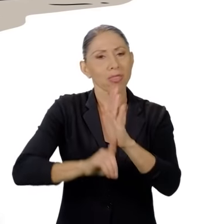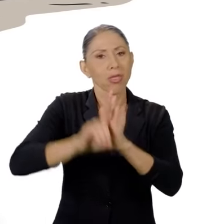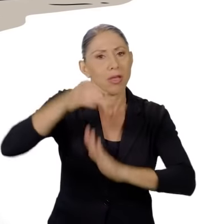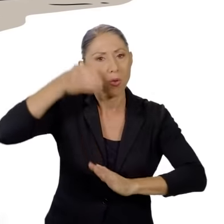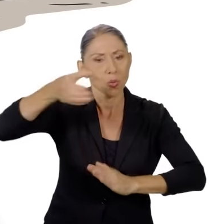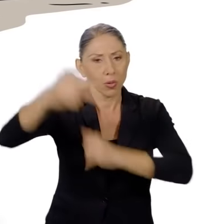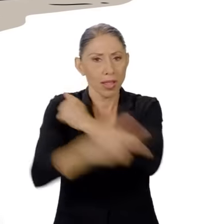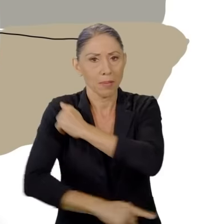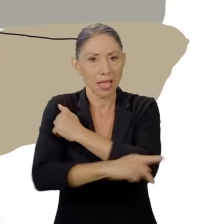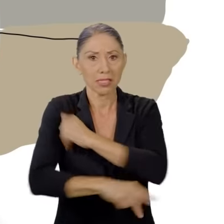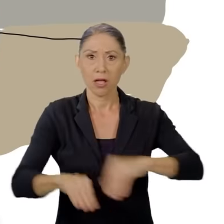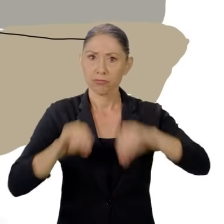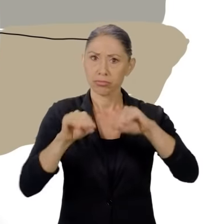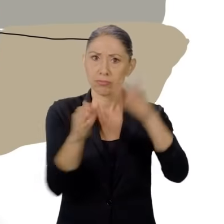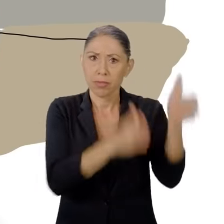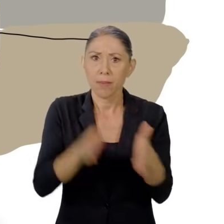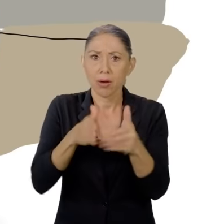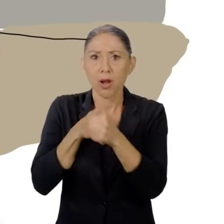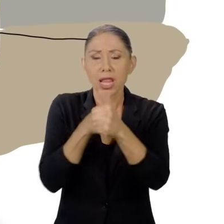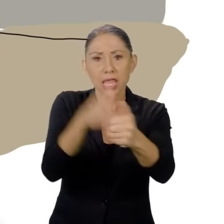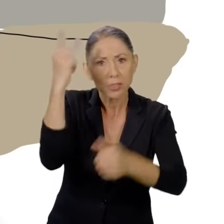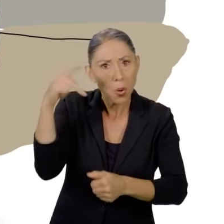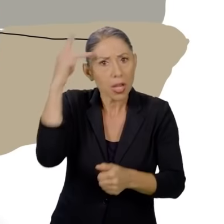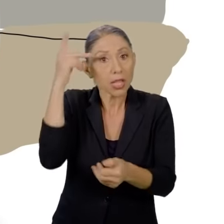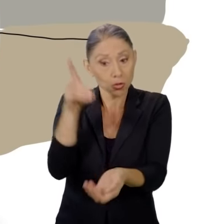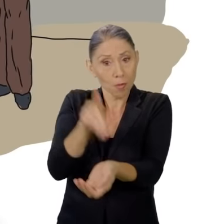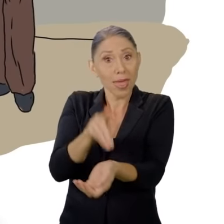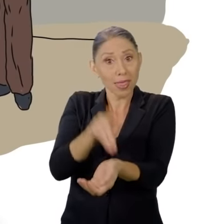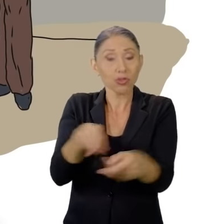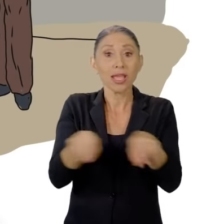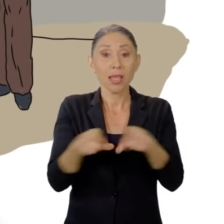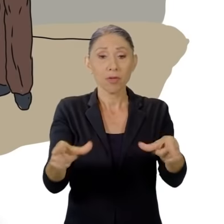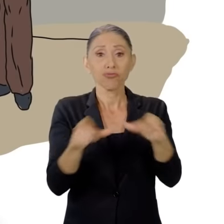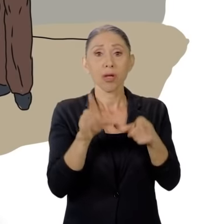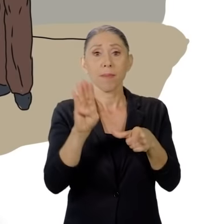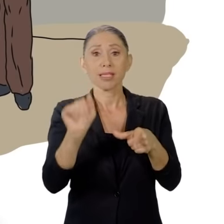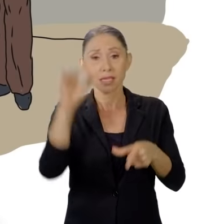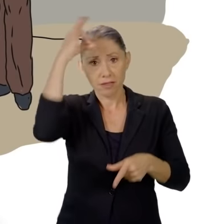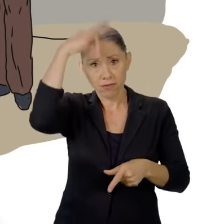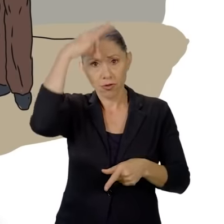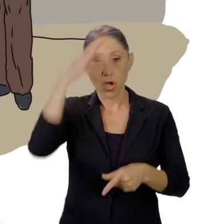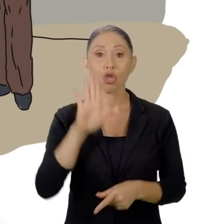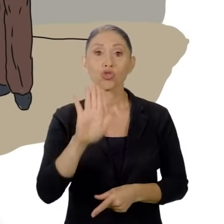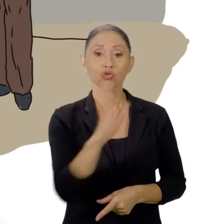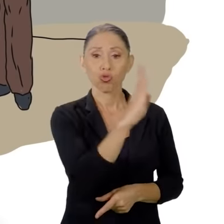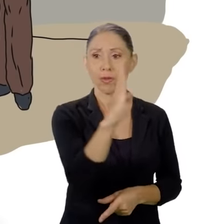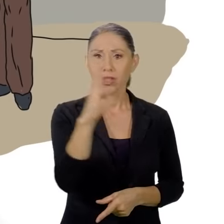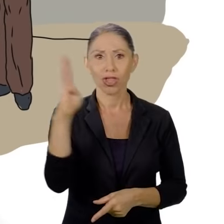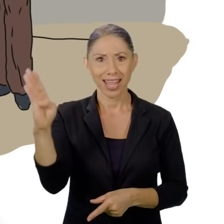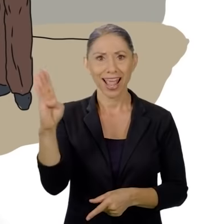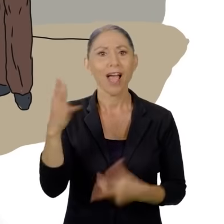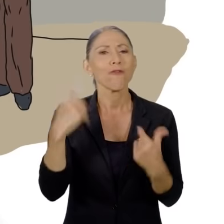y la cultura del país. Formó a líderes políticos, médicos y a bachilleres en filosofía. Y su biblioteca